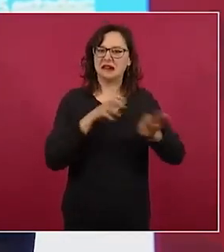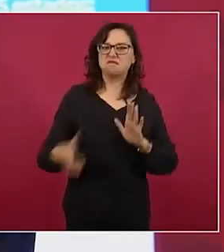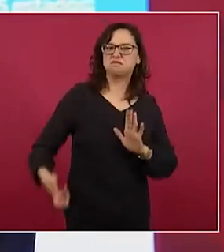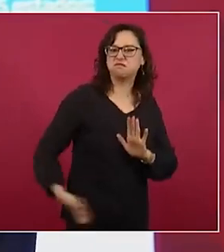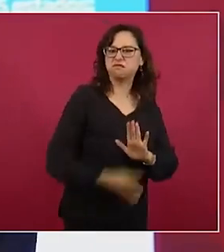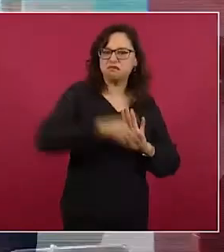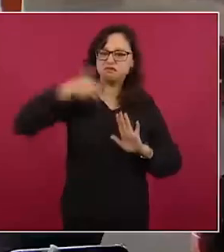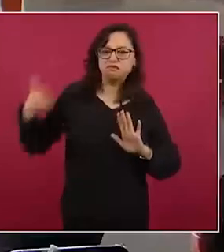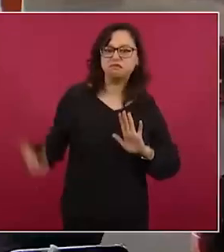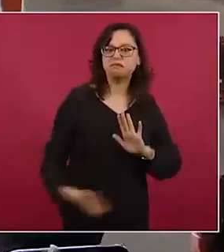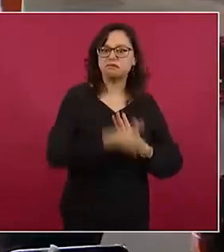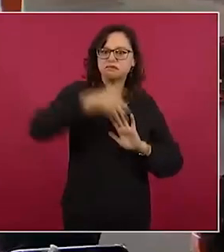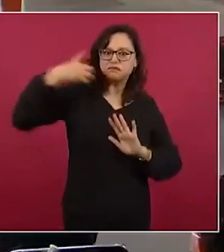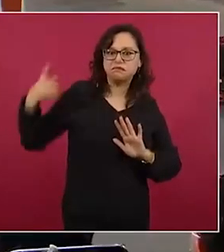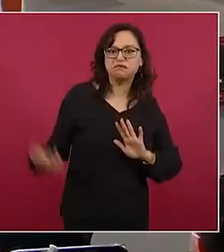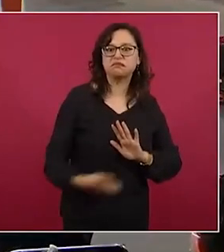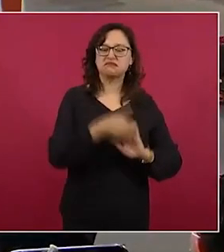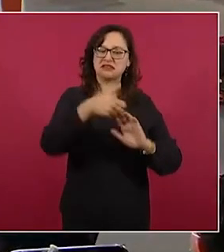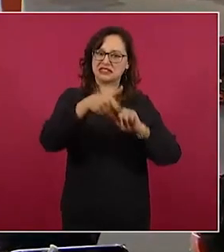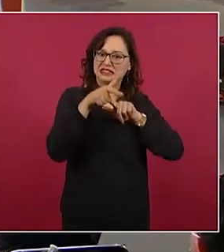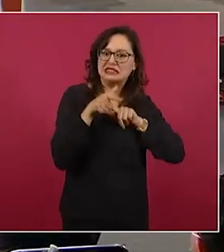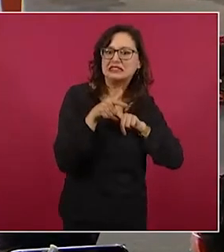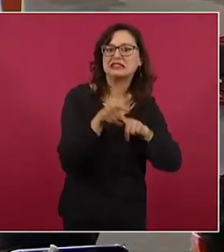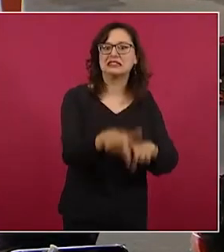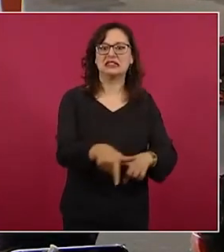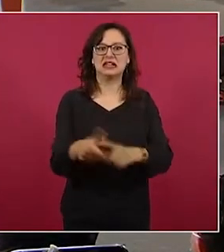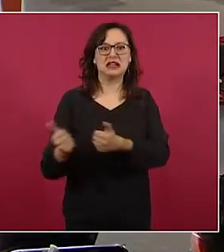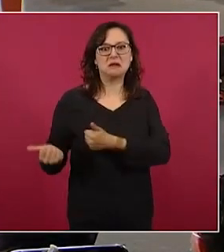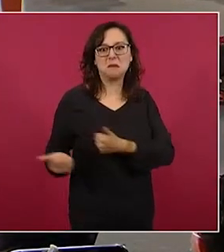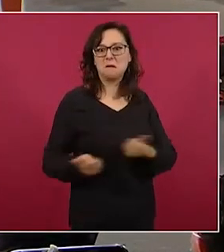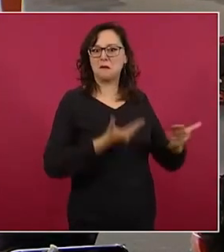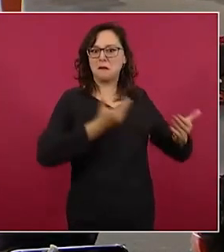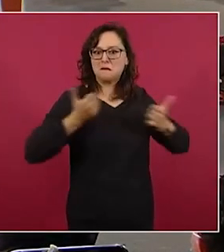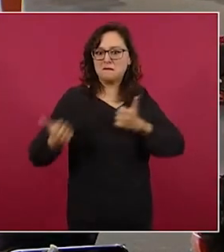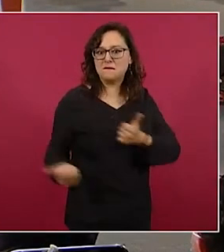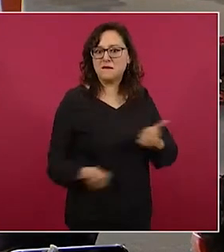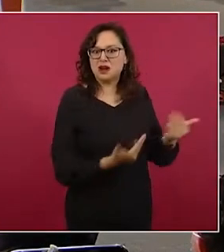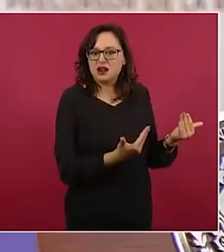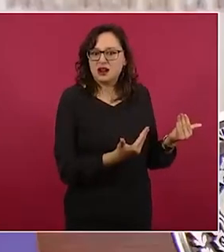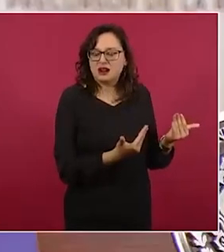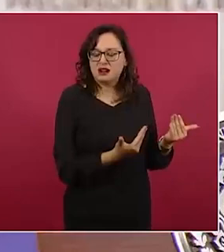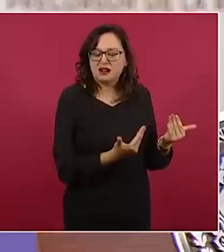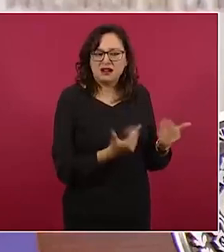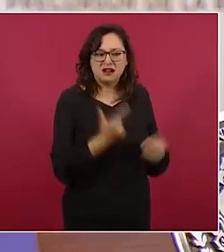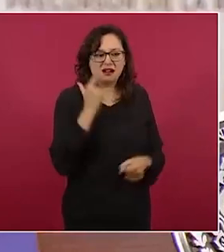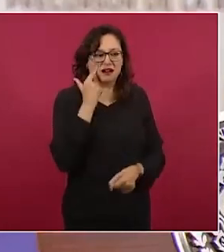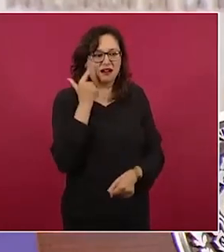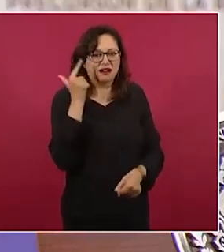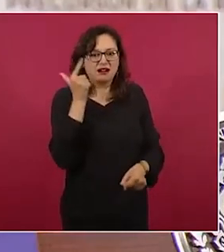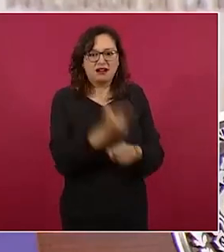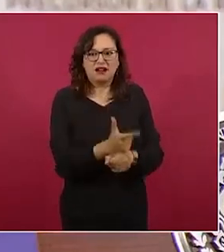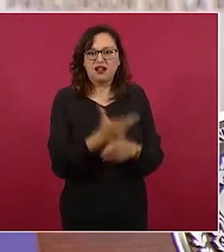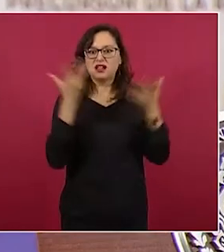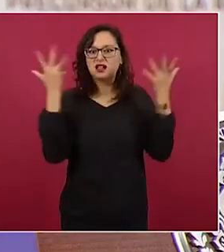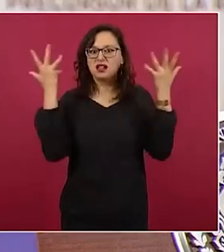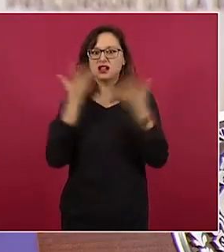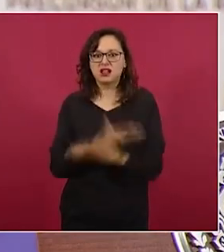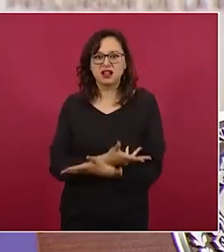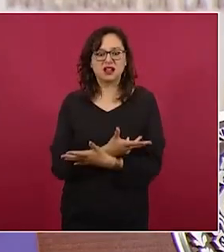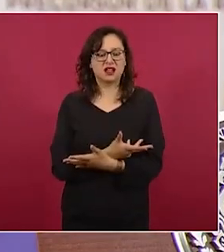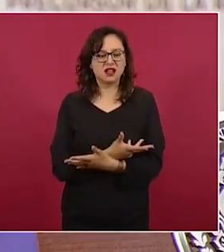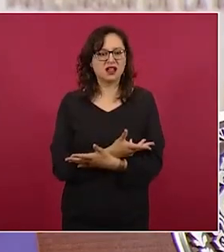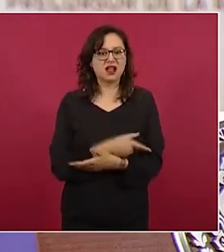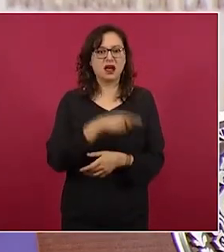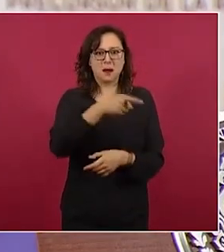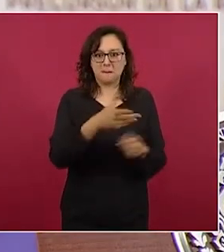extrayendo material. Vi cómo están cargando un barco.